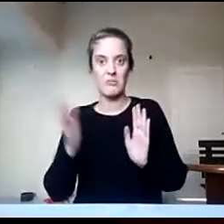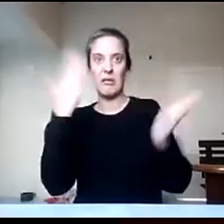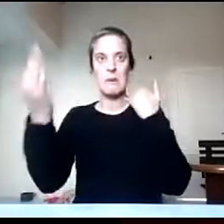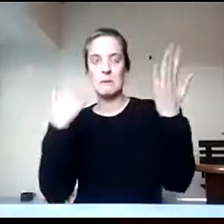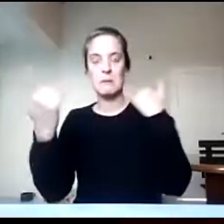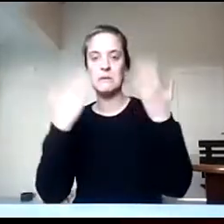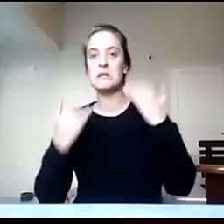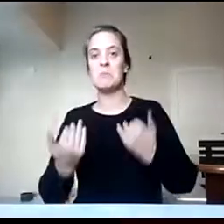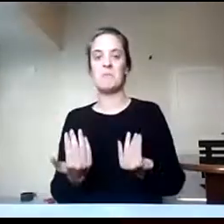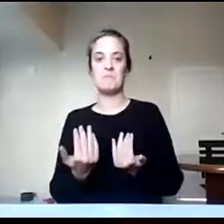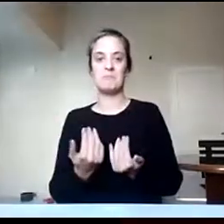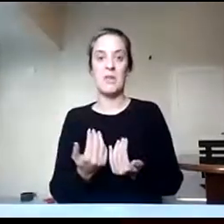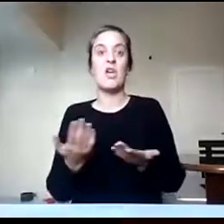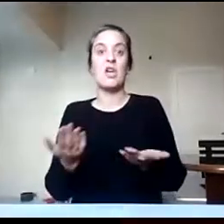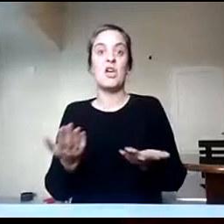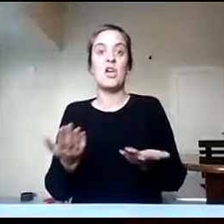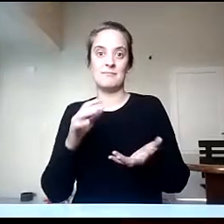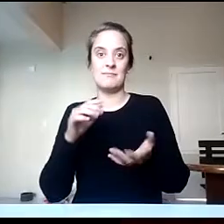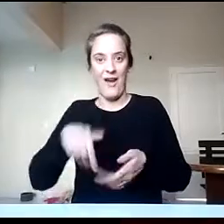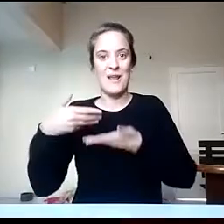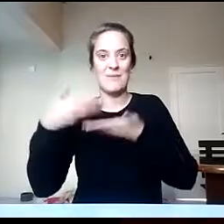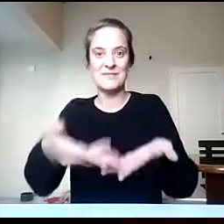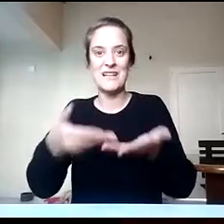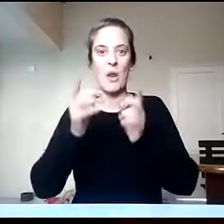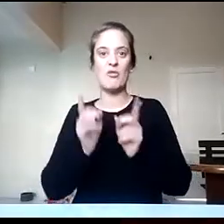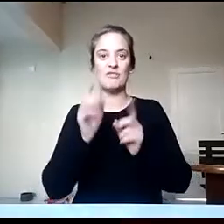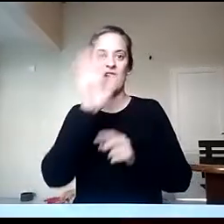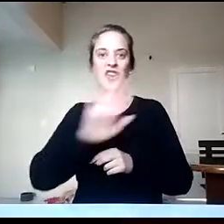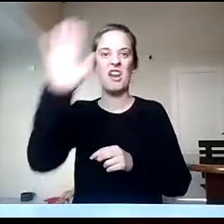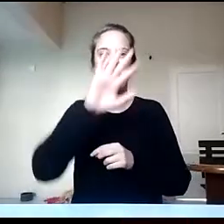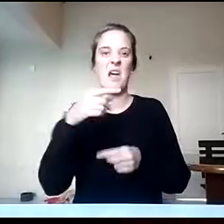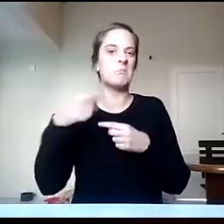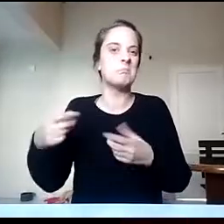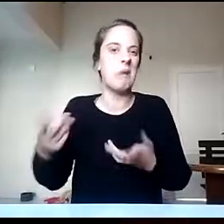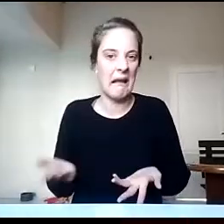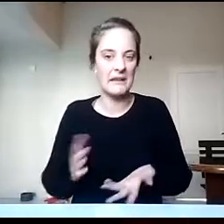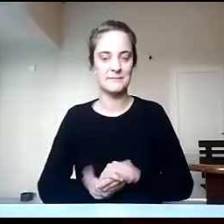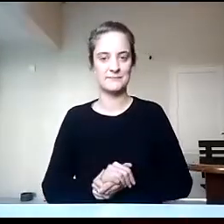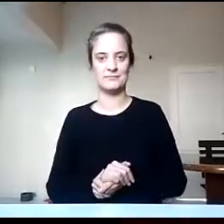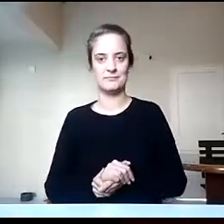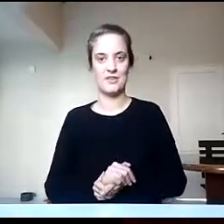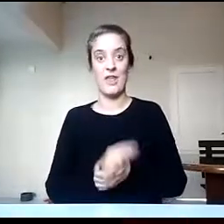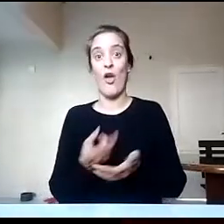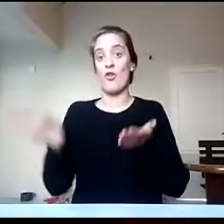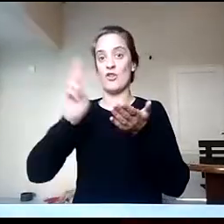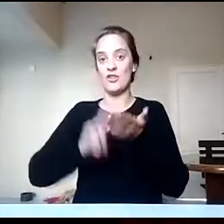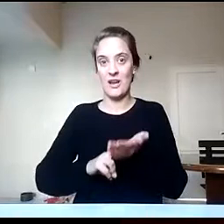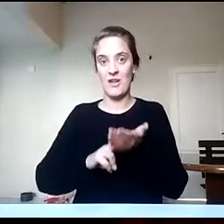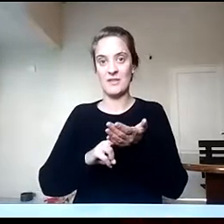presentarles de esta forma el profesorado. Para empezar, volvemos otra vez a la presentación.